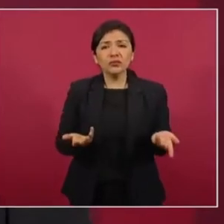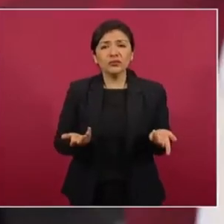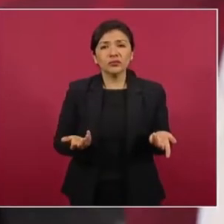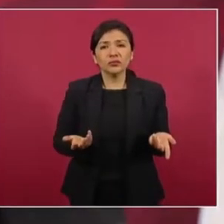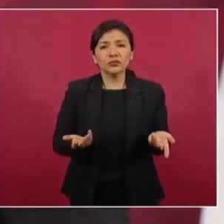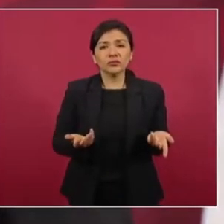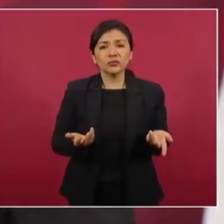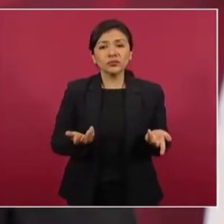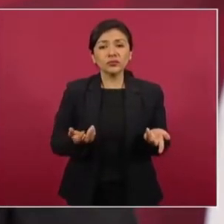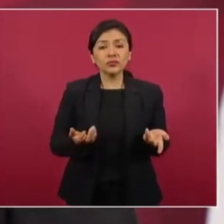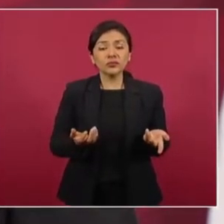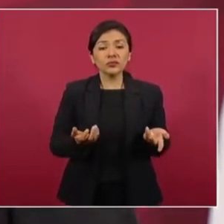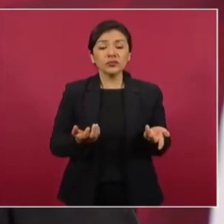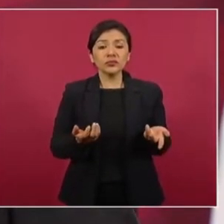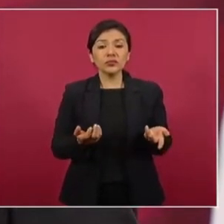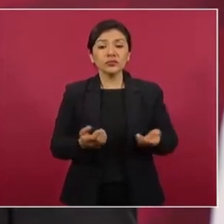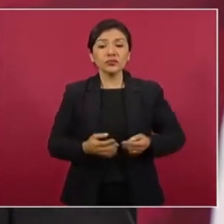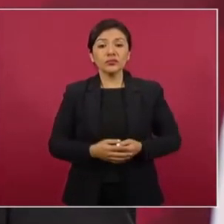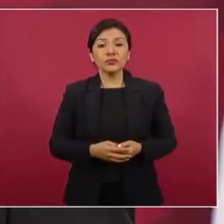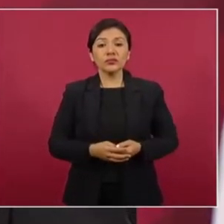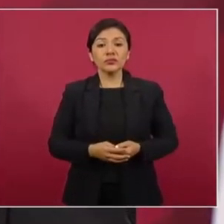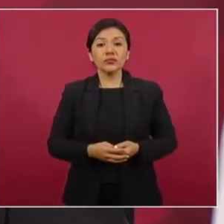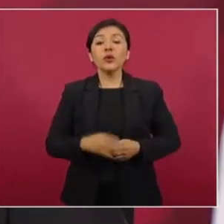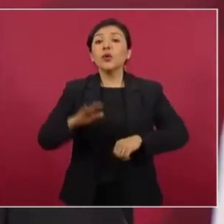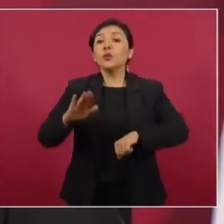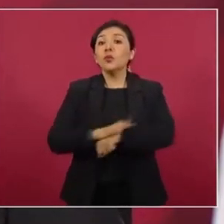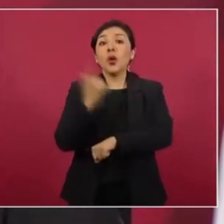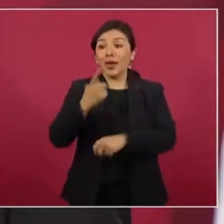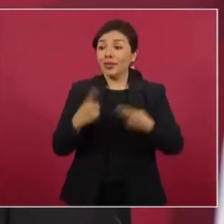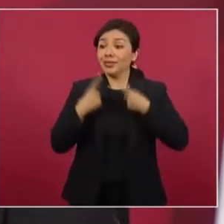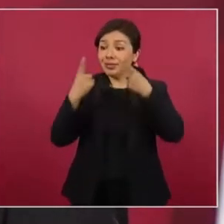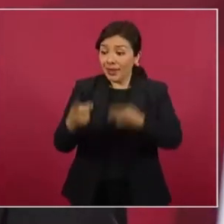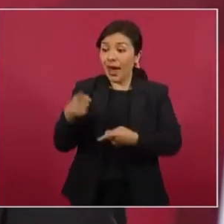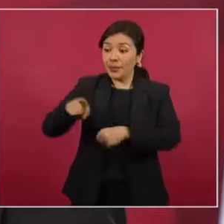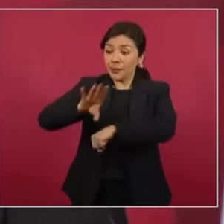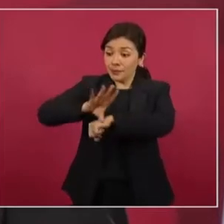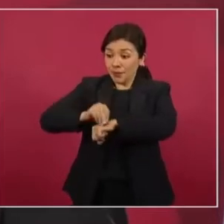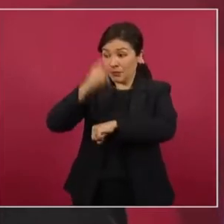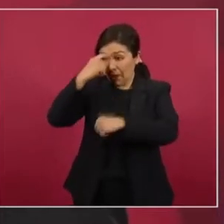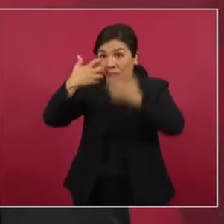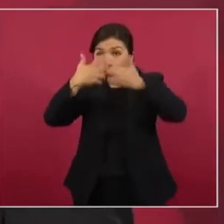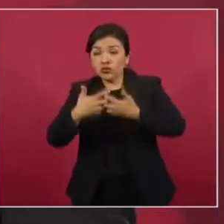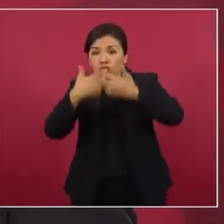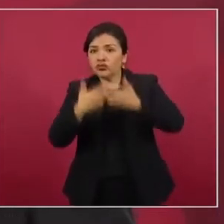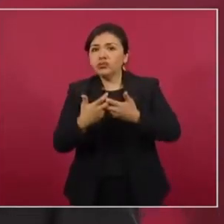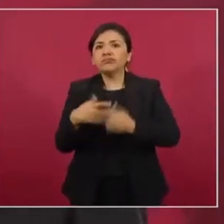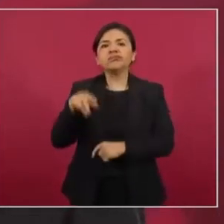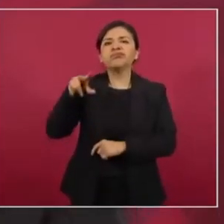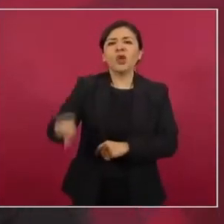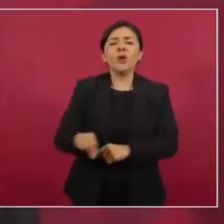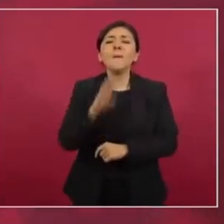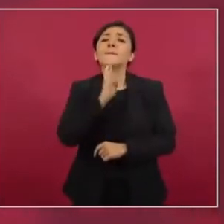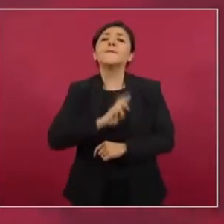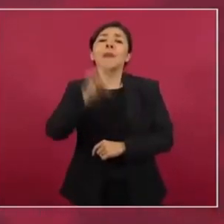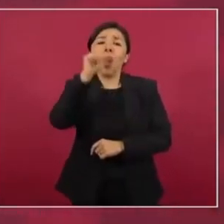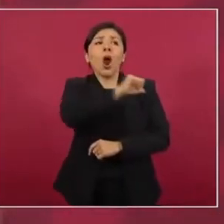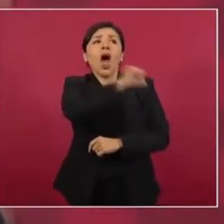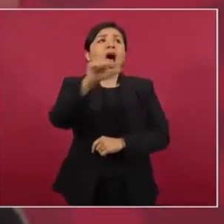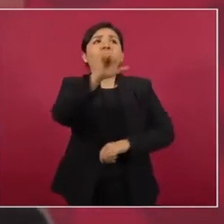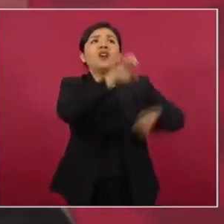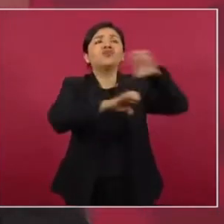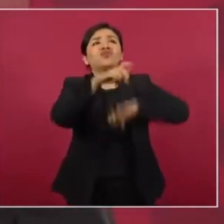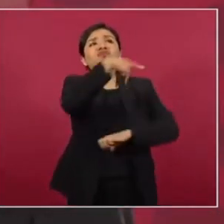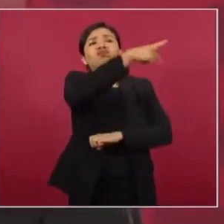porque no les autorizaban el despacho a la red, les daban preferencia a las empresas